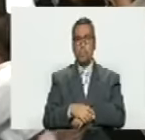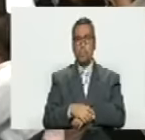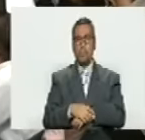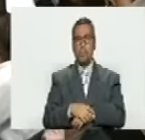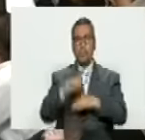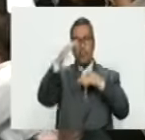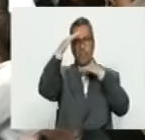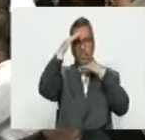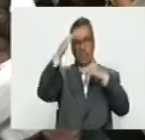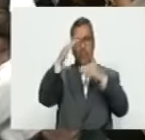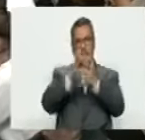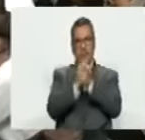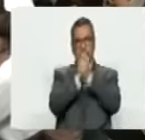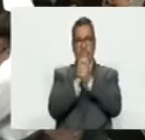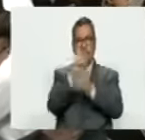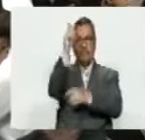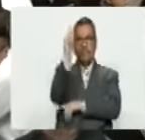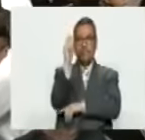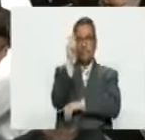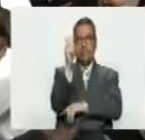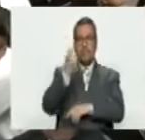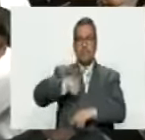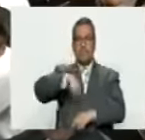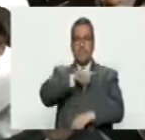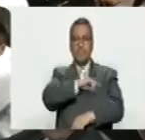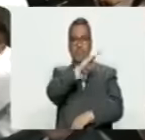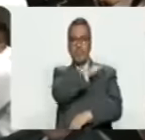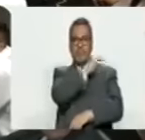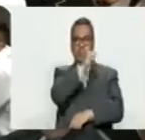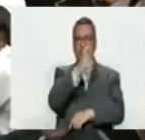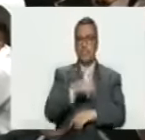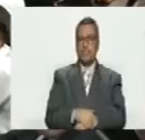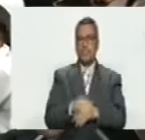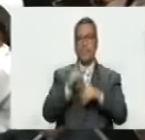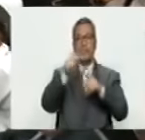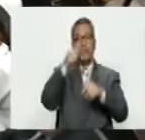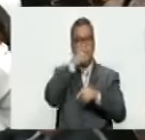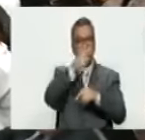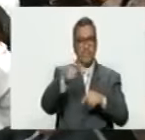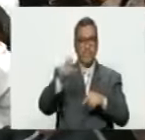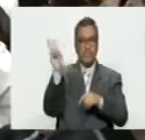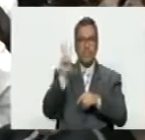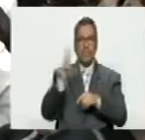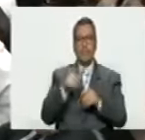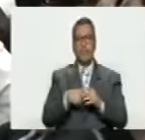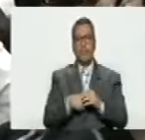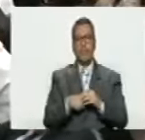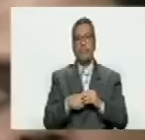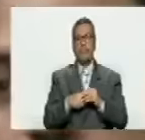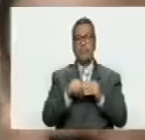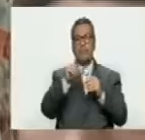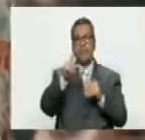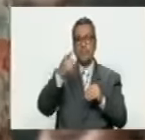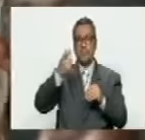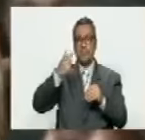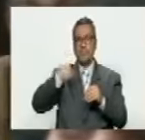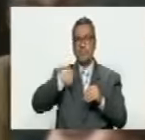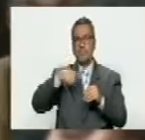Saludos compañeros diputados, nuestra directiva y sobre todo al pueblo venezolano. Y uno tiene